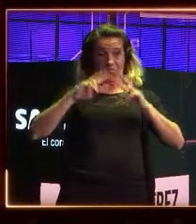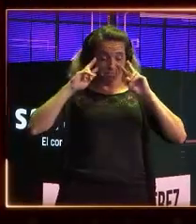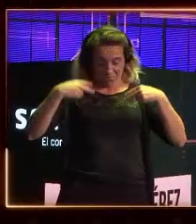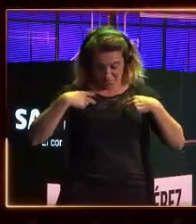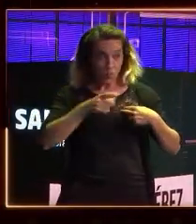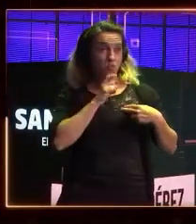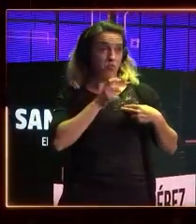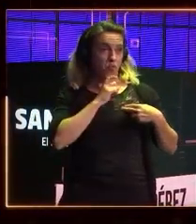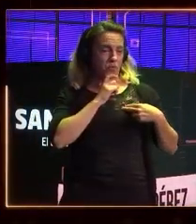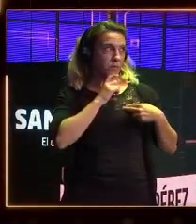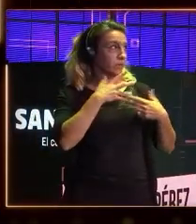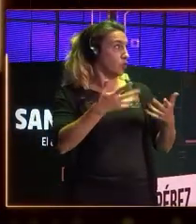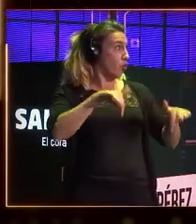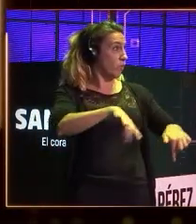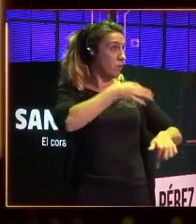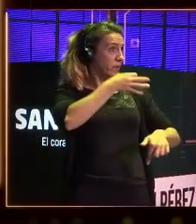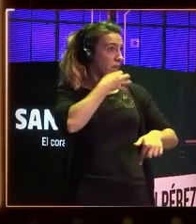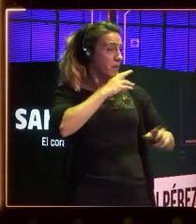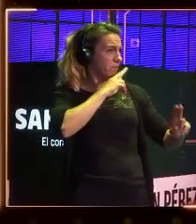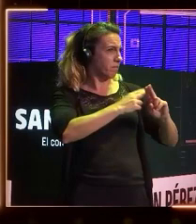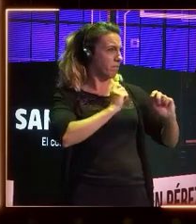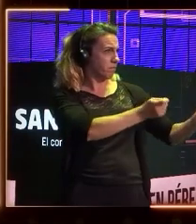Entonces, ¿cómo quieres que te llame esta tarde?